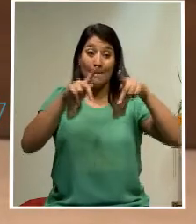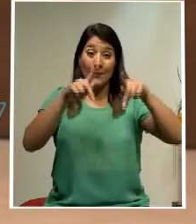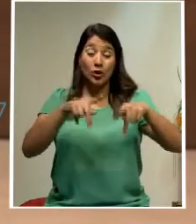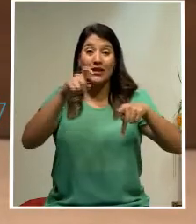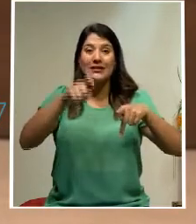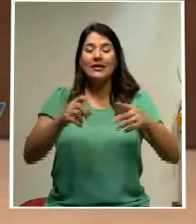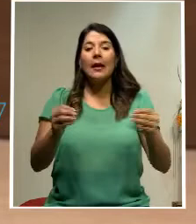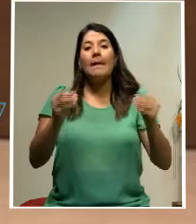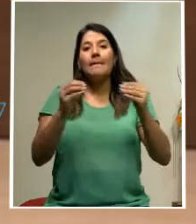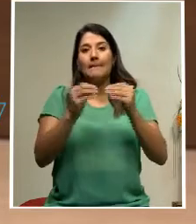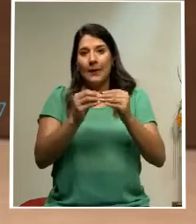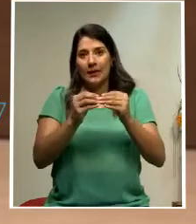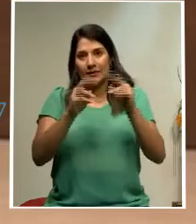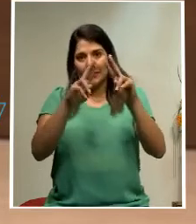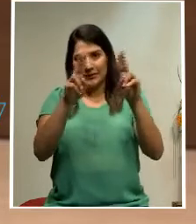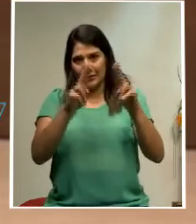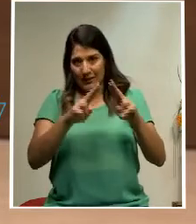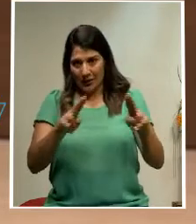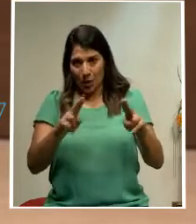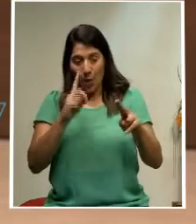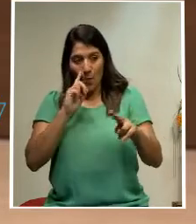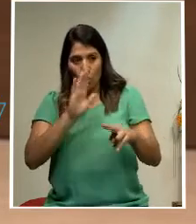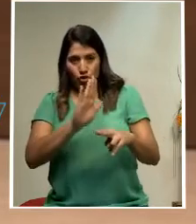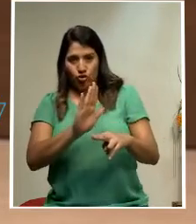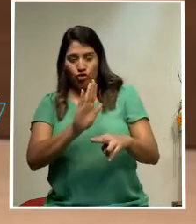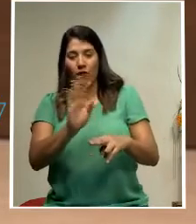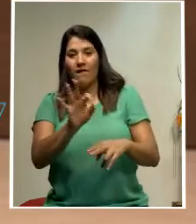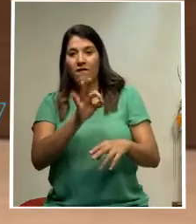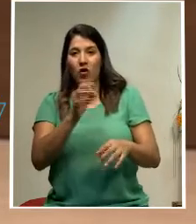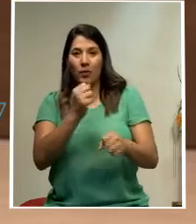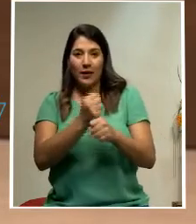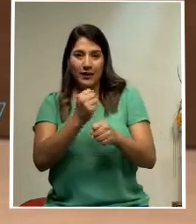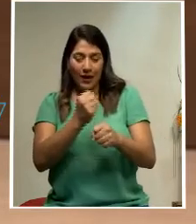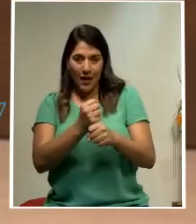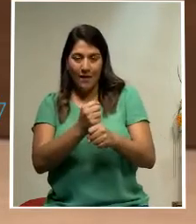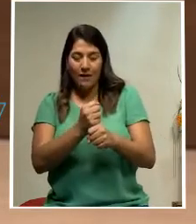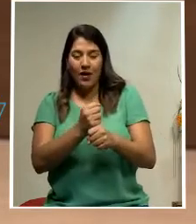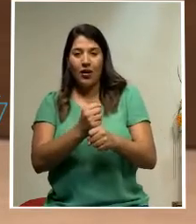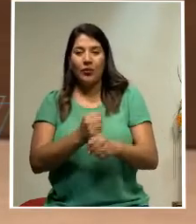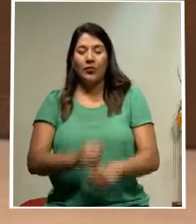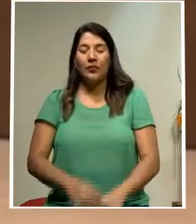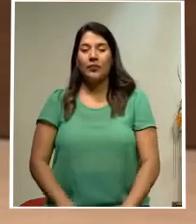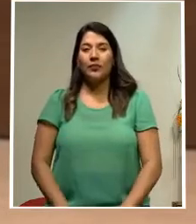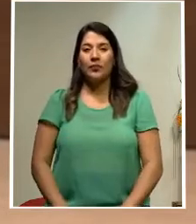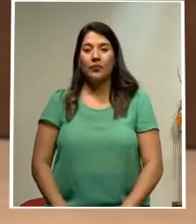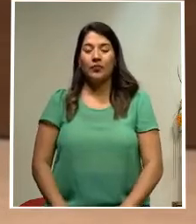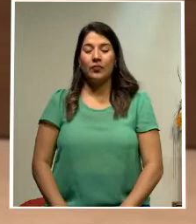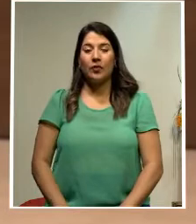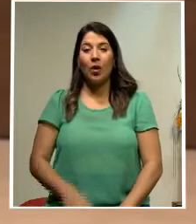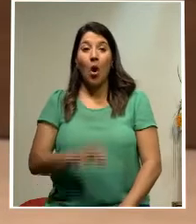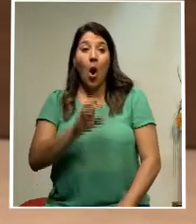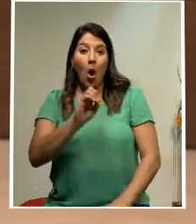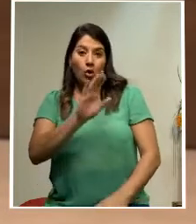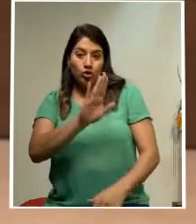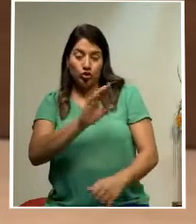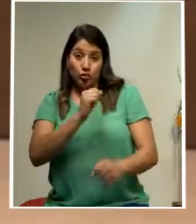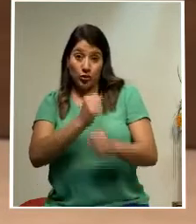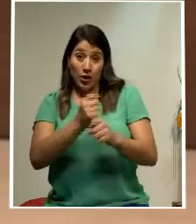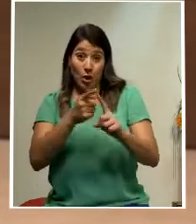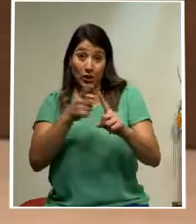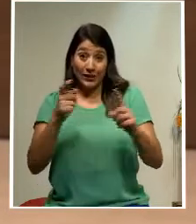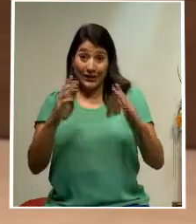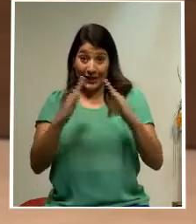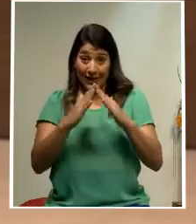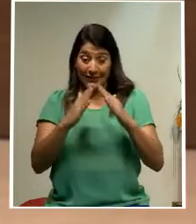mayor por el ritmo, el estilo o el objeto de su trabajo, o de su teletrabajo. Y dos,